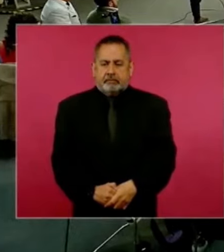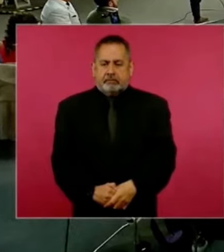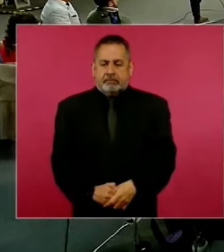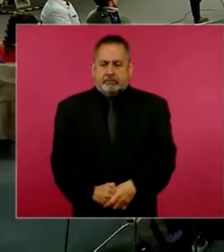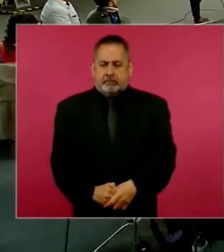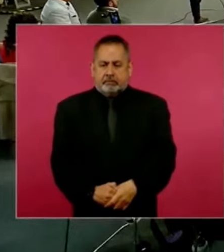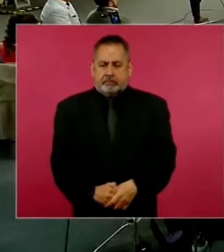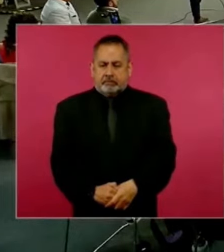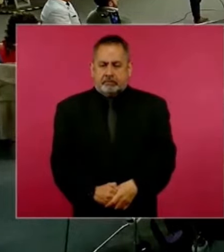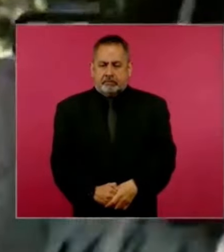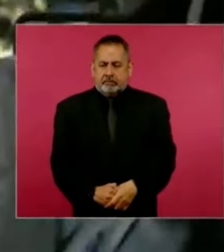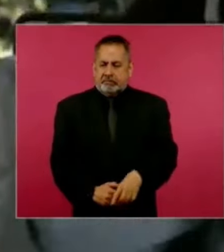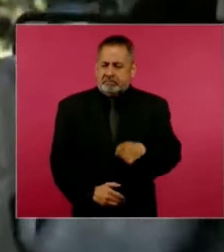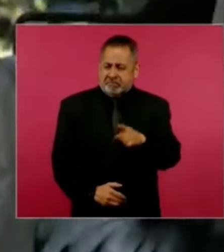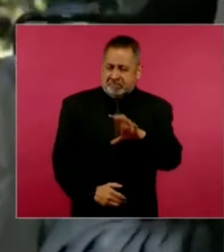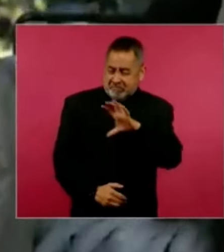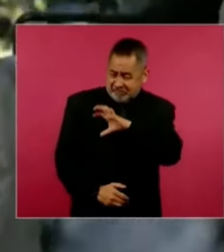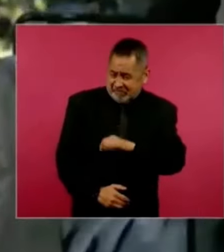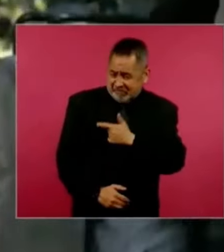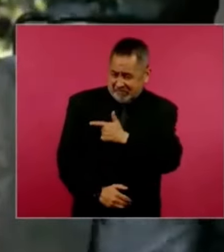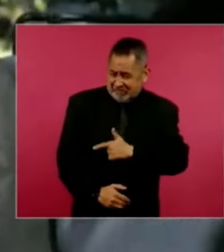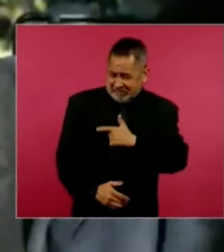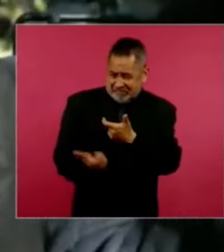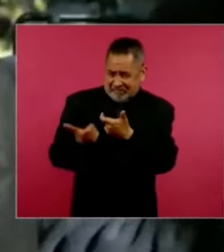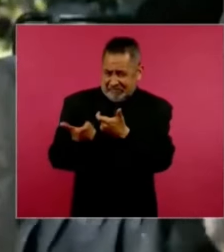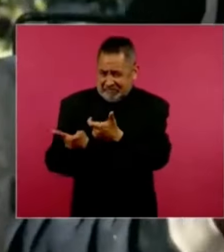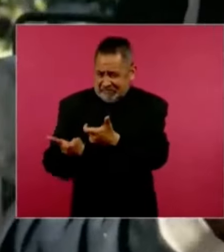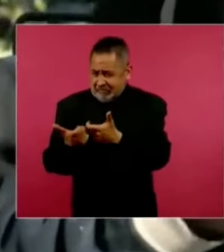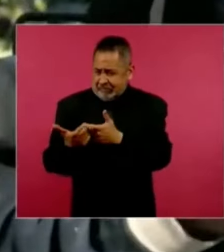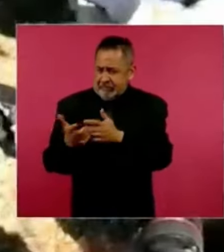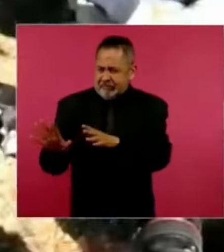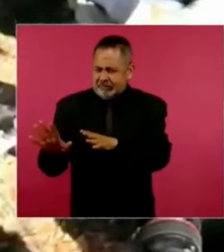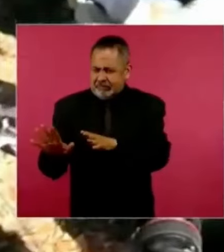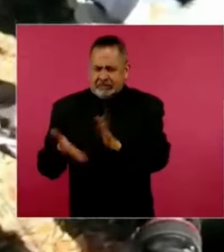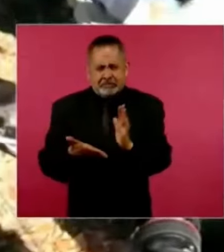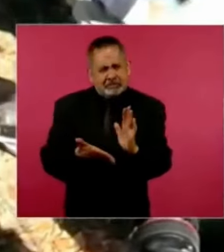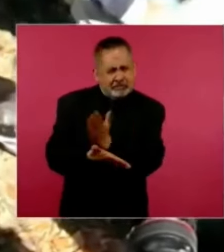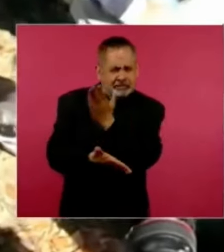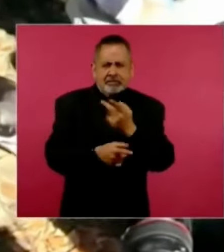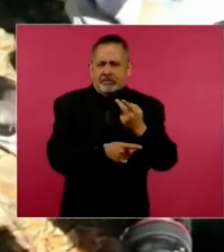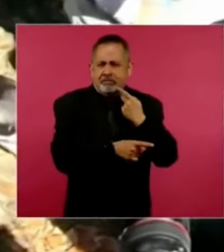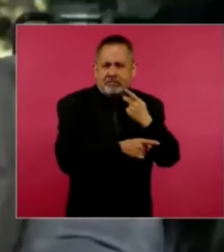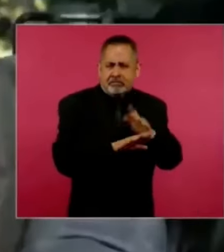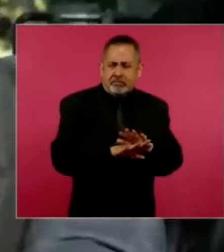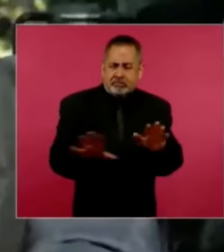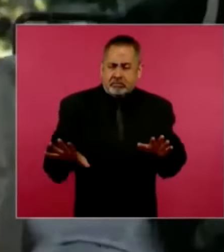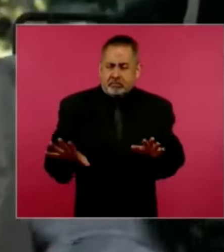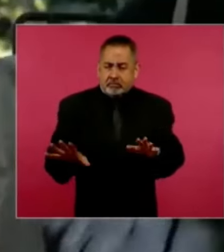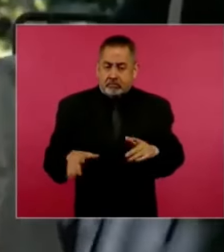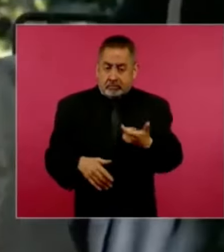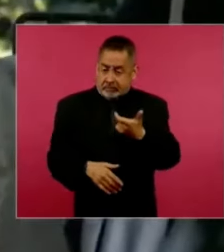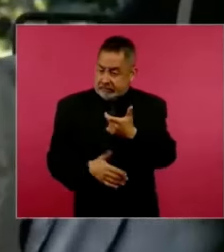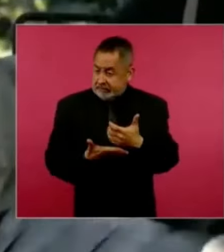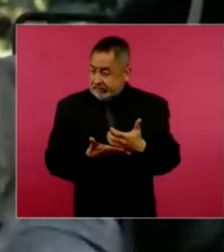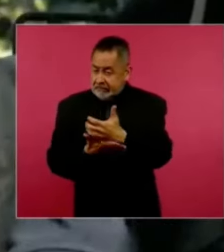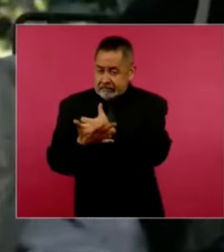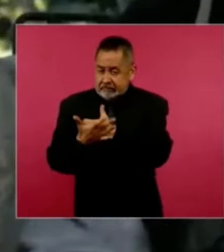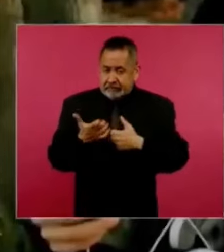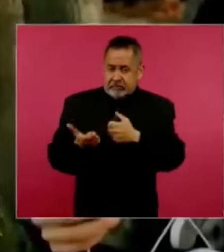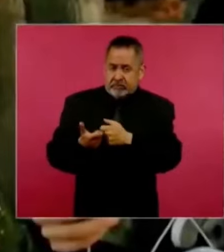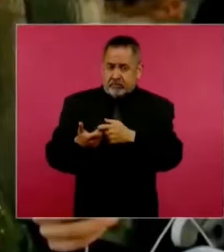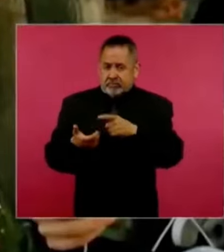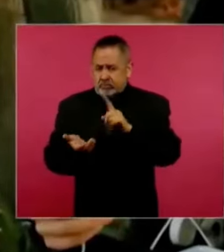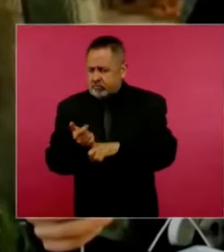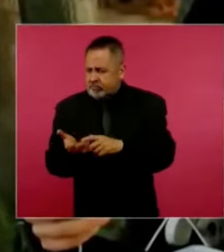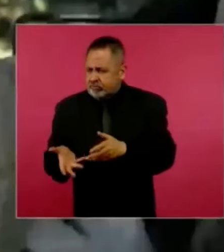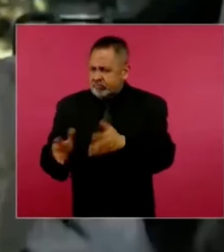El tipo que le guste mucho la plata hay que correrlo de la política. ¿Quiere decir que al que le guste mucho la plata hay que castigarlo?